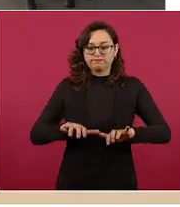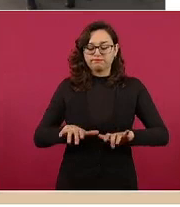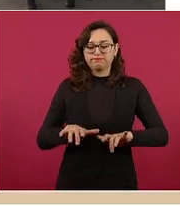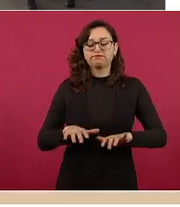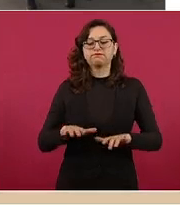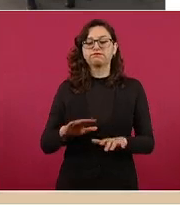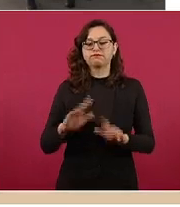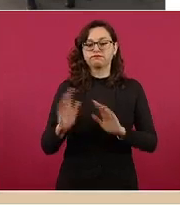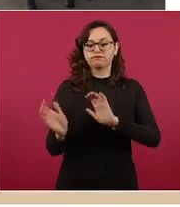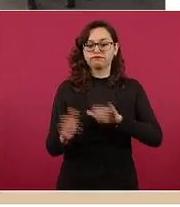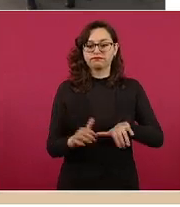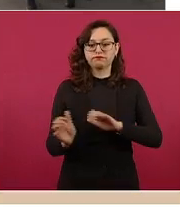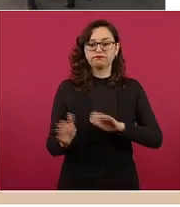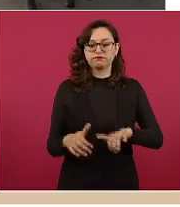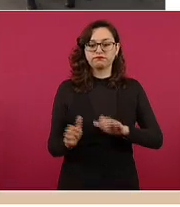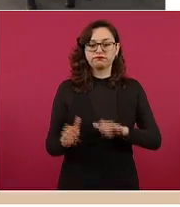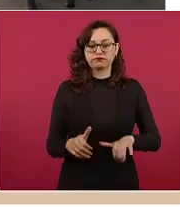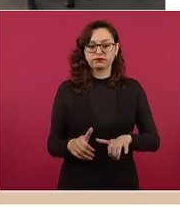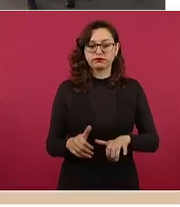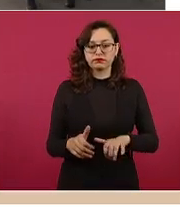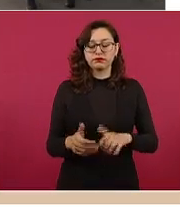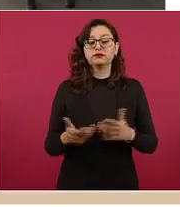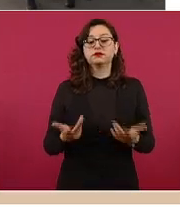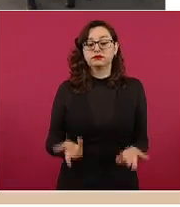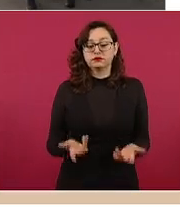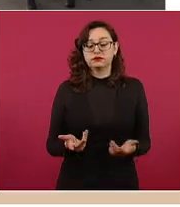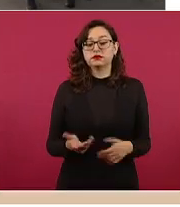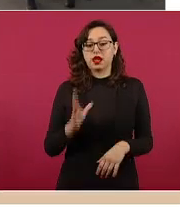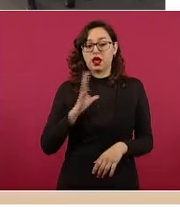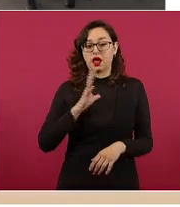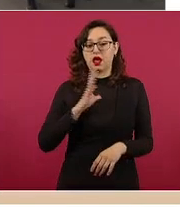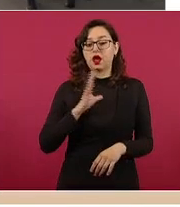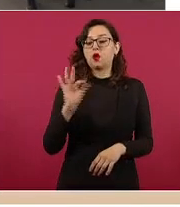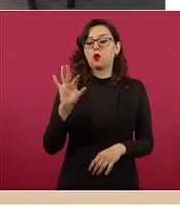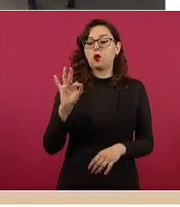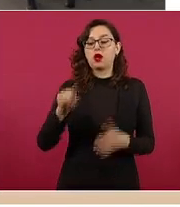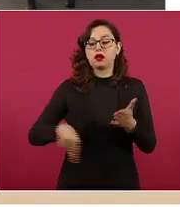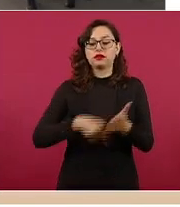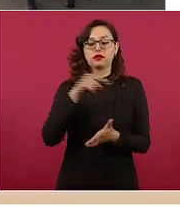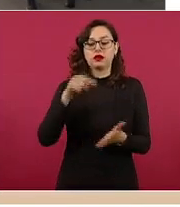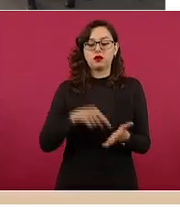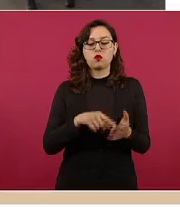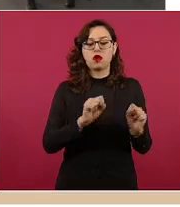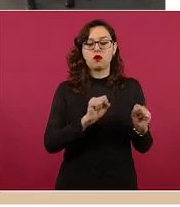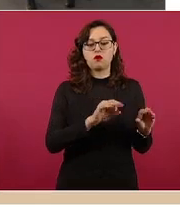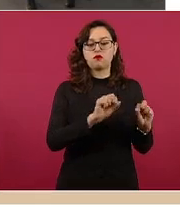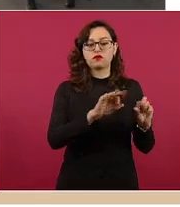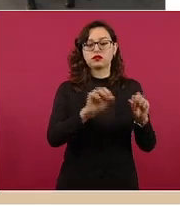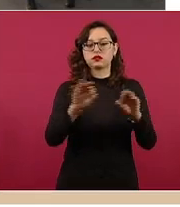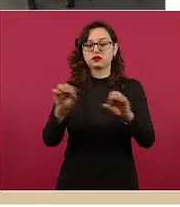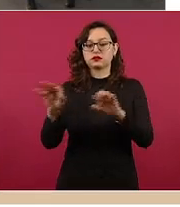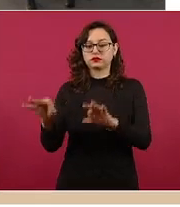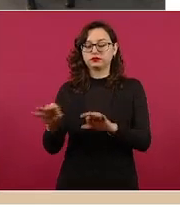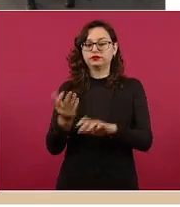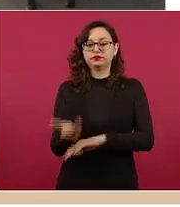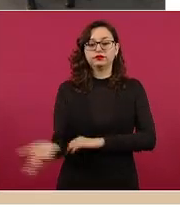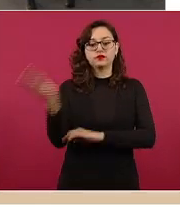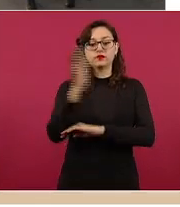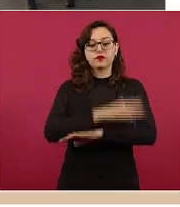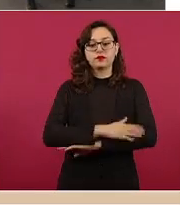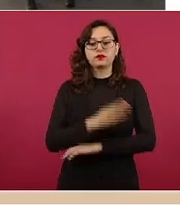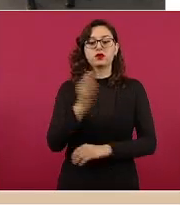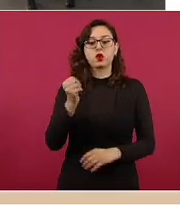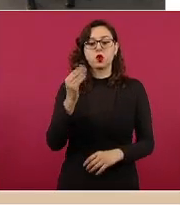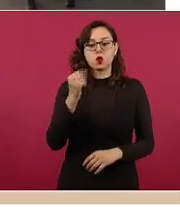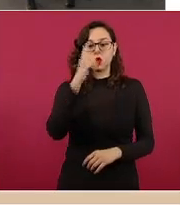lográndose en principio 40 sedes de acreditación y en una jornada larga de nueve horas, en las